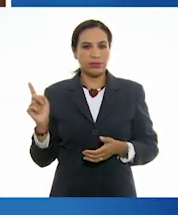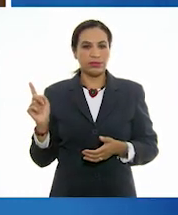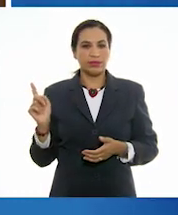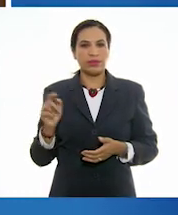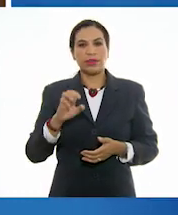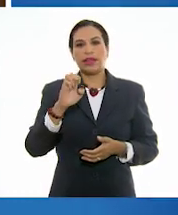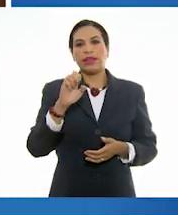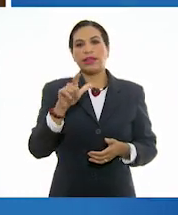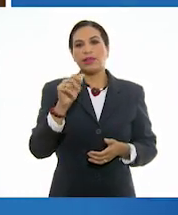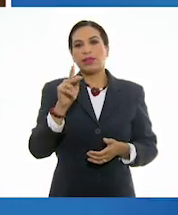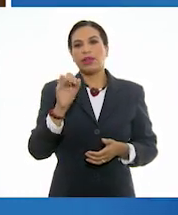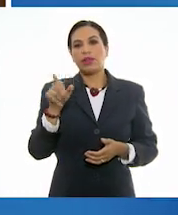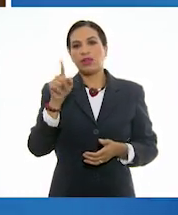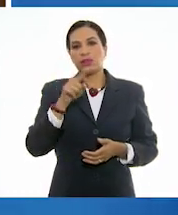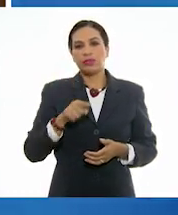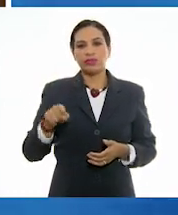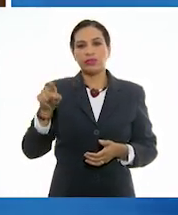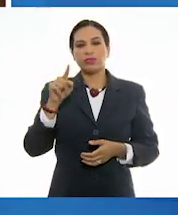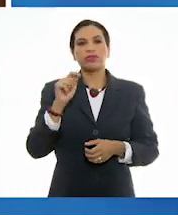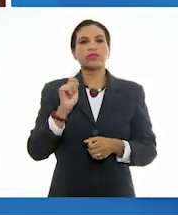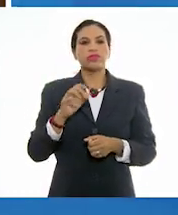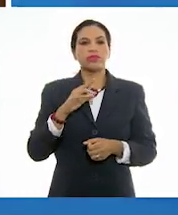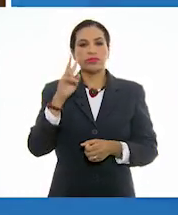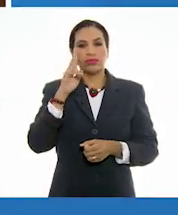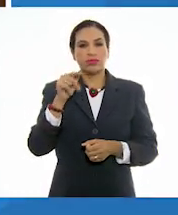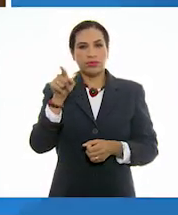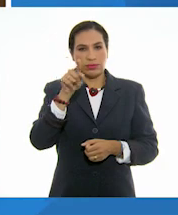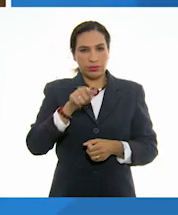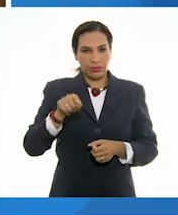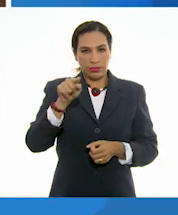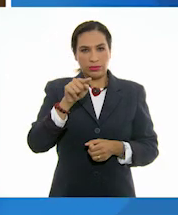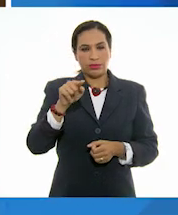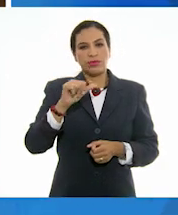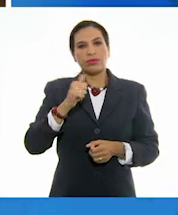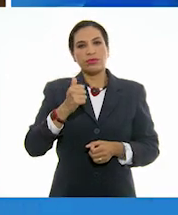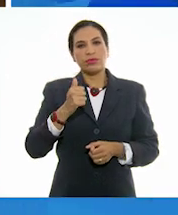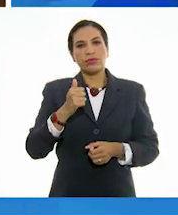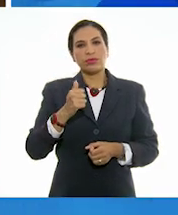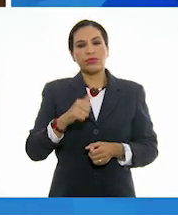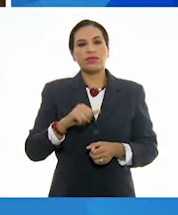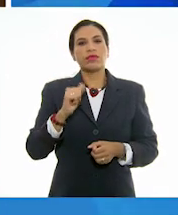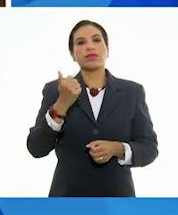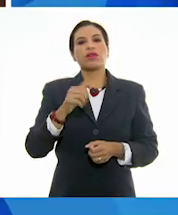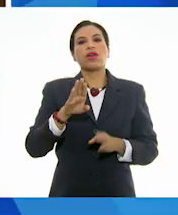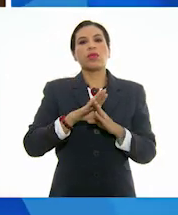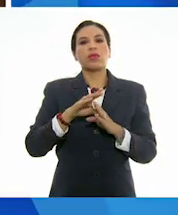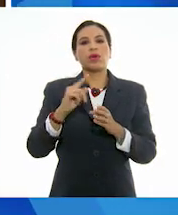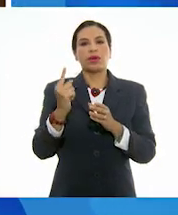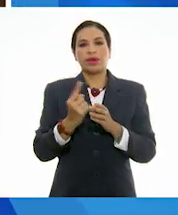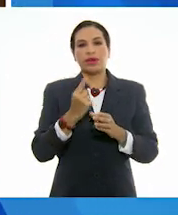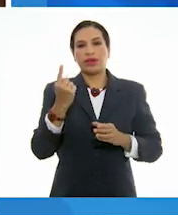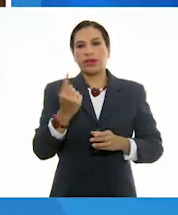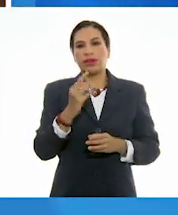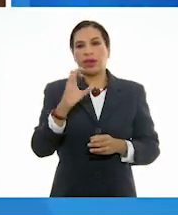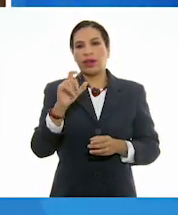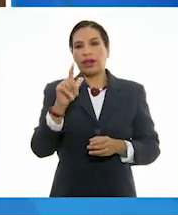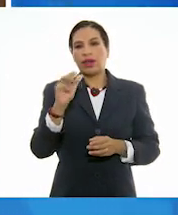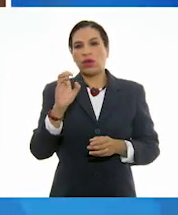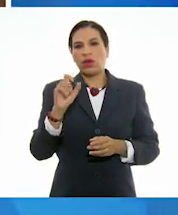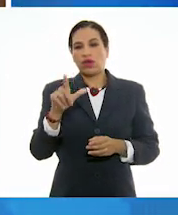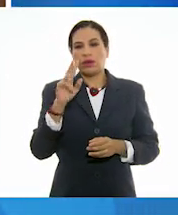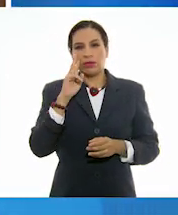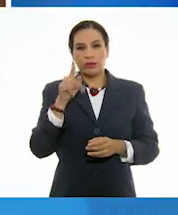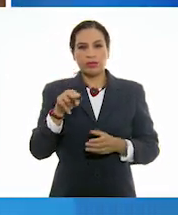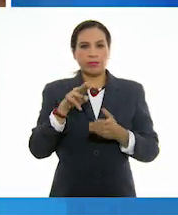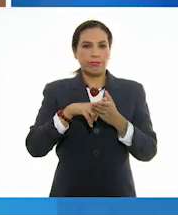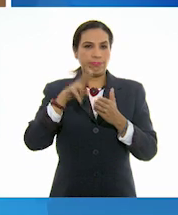que combina también la composición circular con la composición en caracol o centrífuga de la parte de abajo. Esta